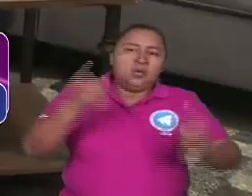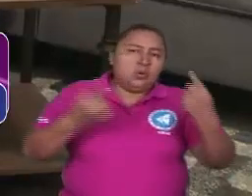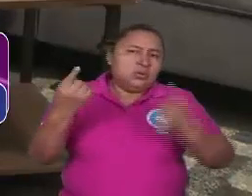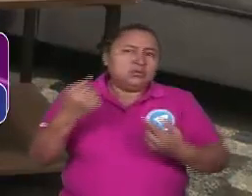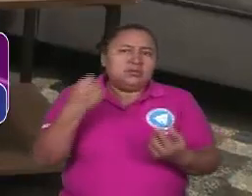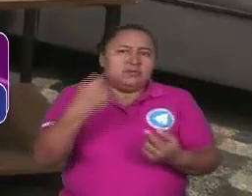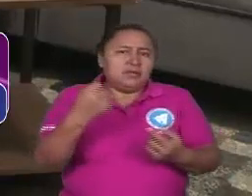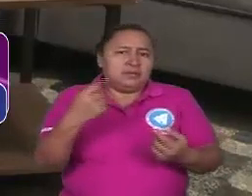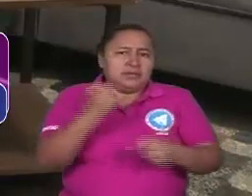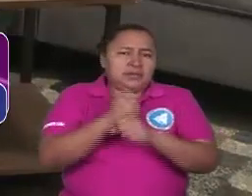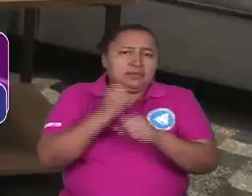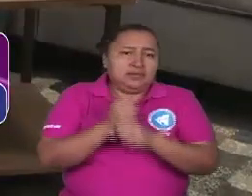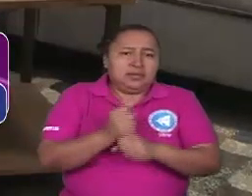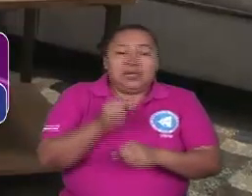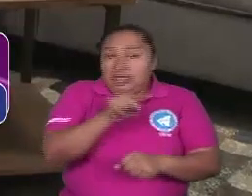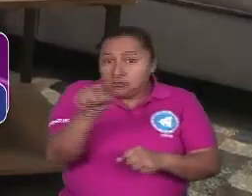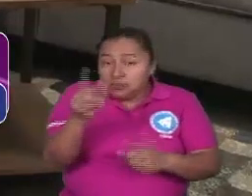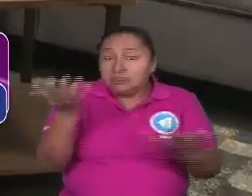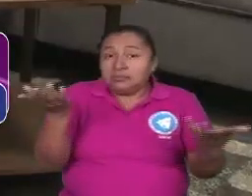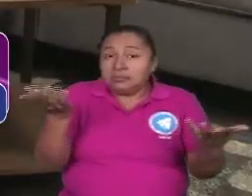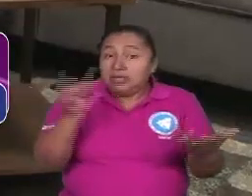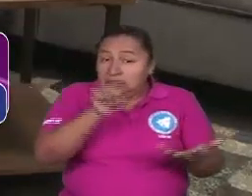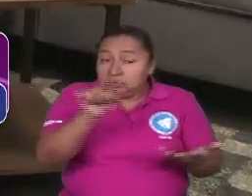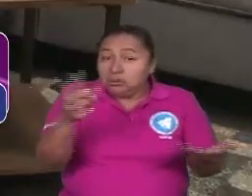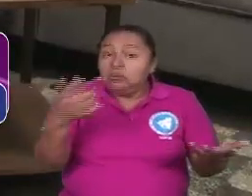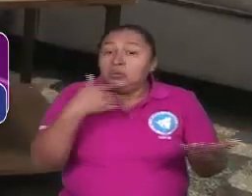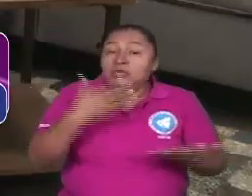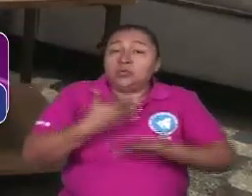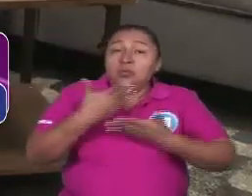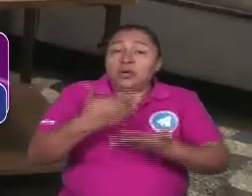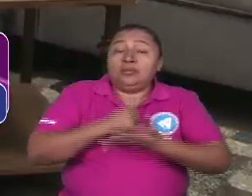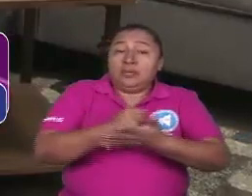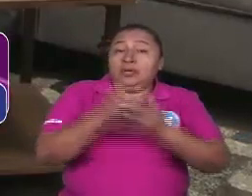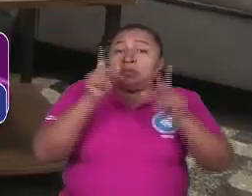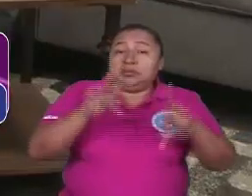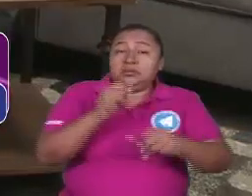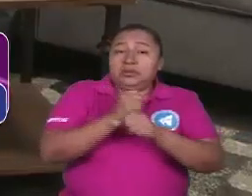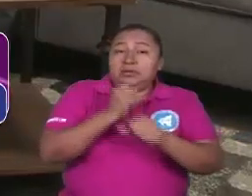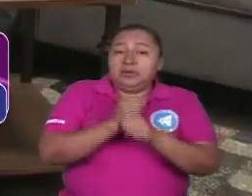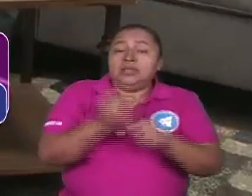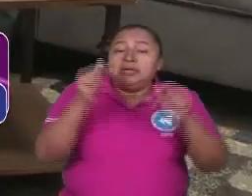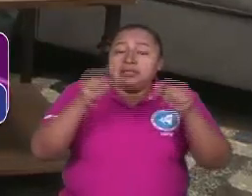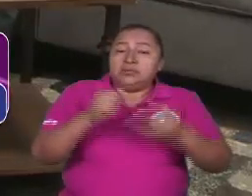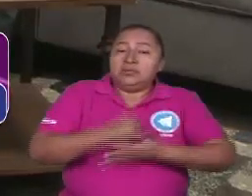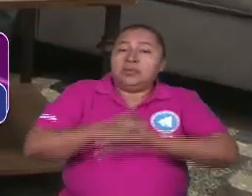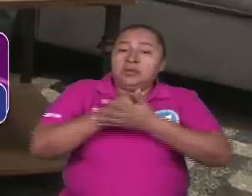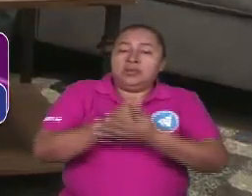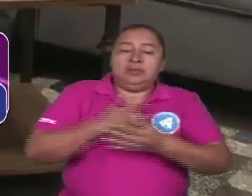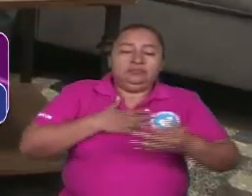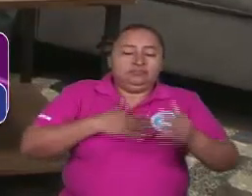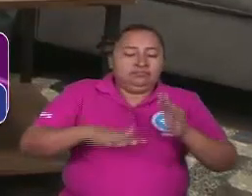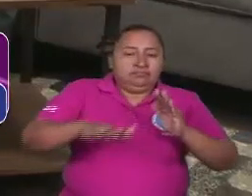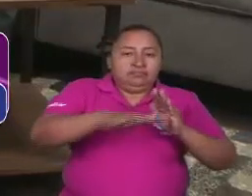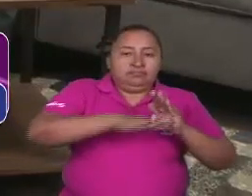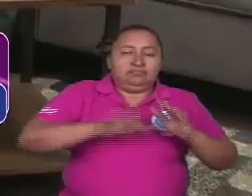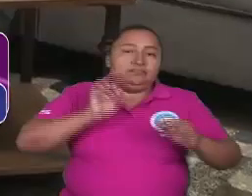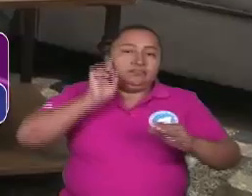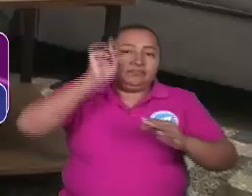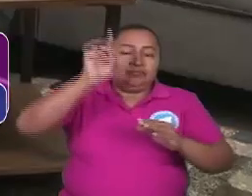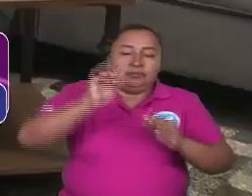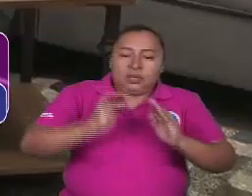desafíos de la clase obrera esos esos porque beneficio de la clase obrera y eso es lo que nos va a permitir sentar bases de desarrollo